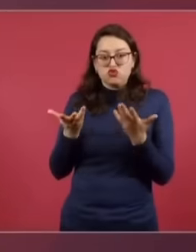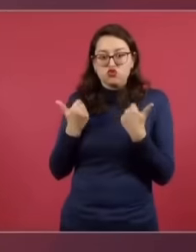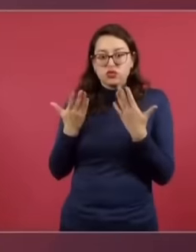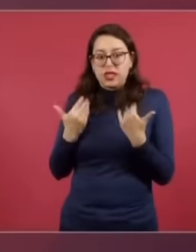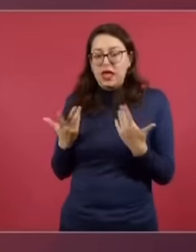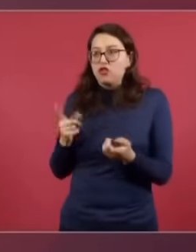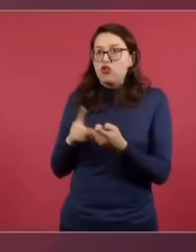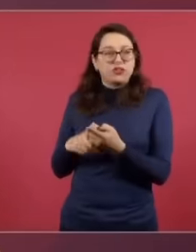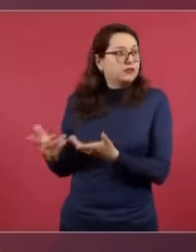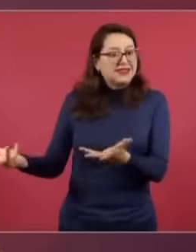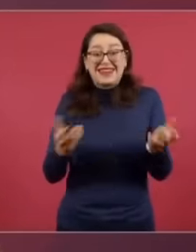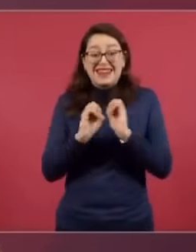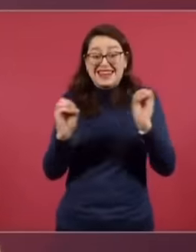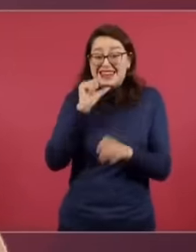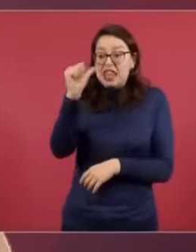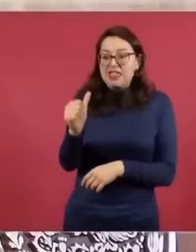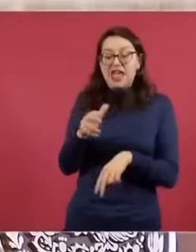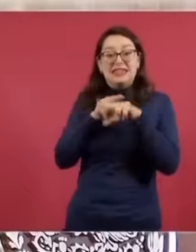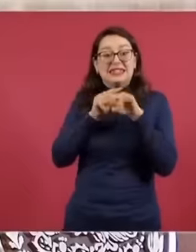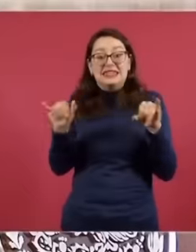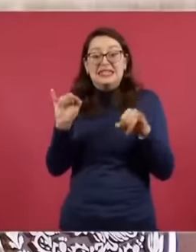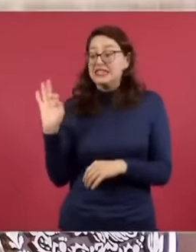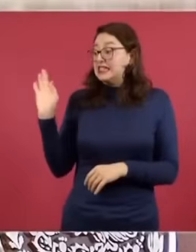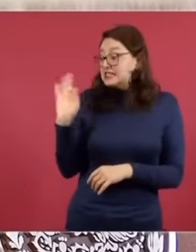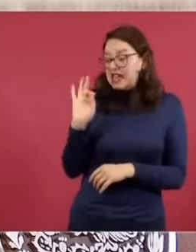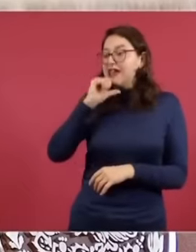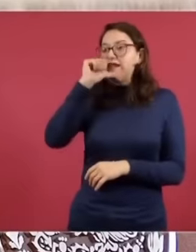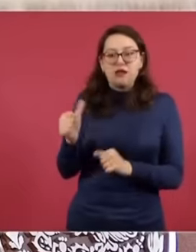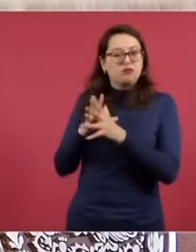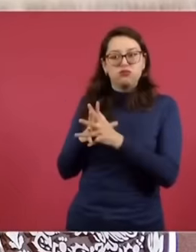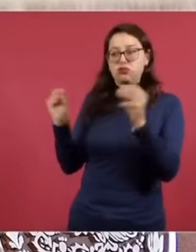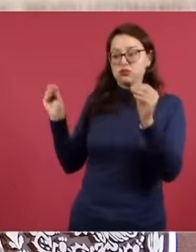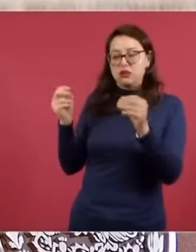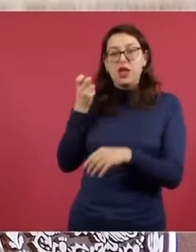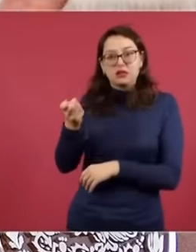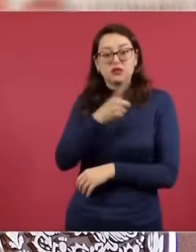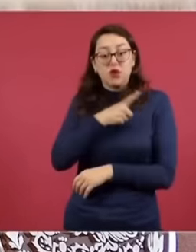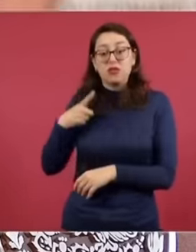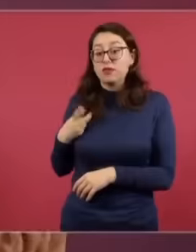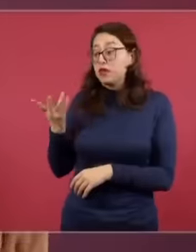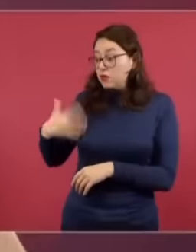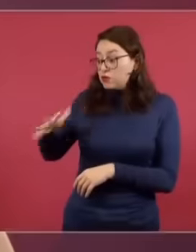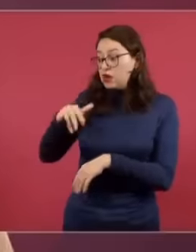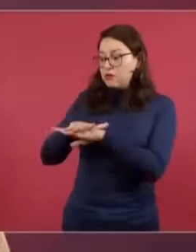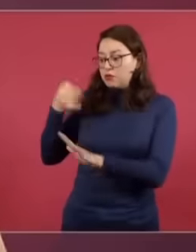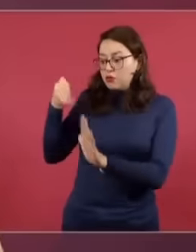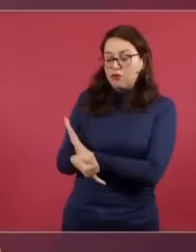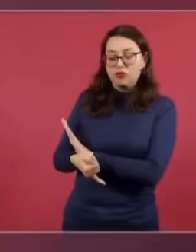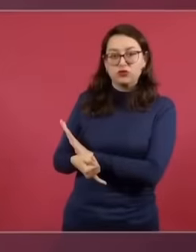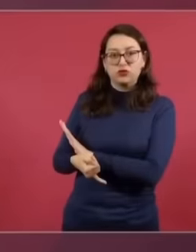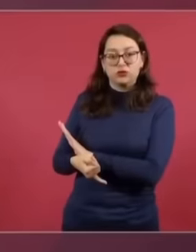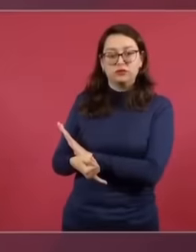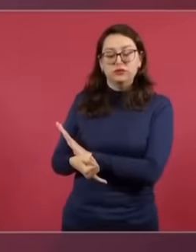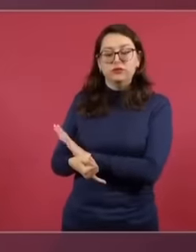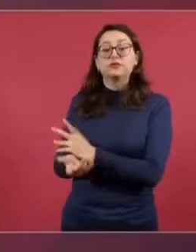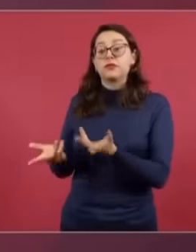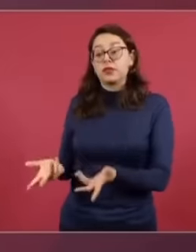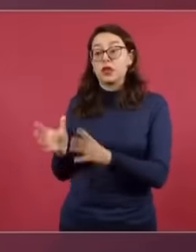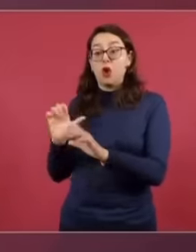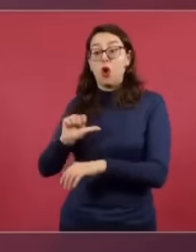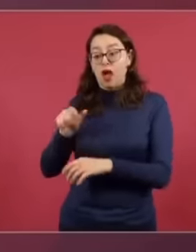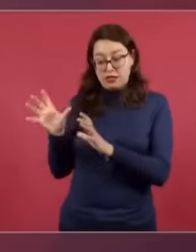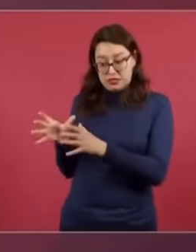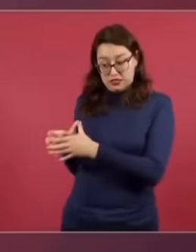procedimientos más específicos para cada caso. Que hay un universo, un bloque de registros de personas